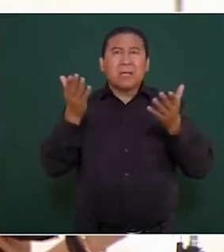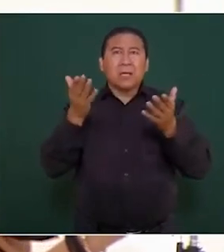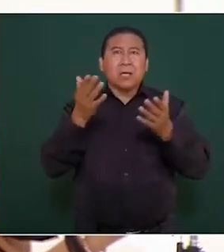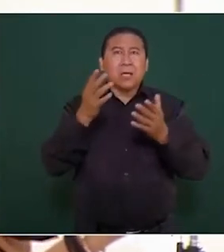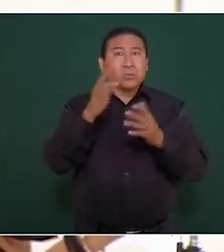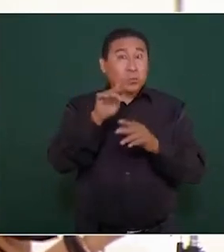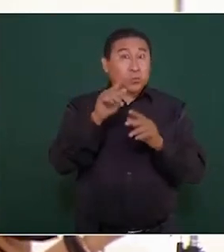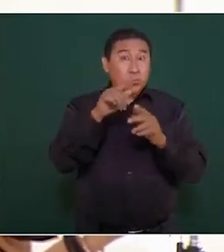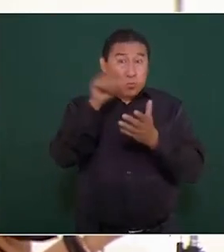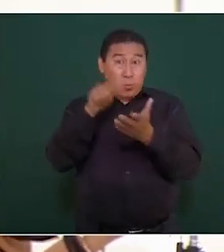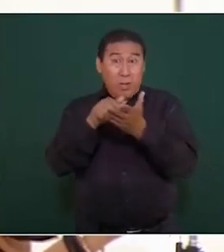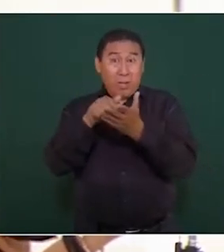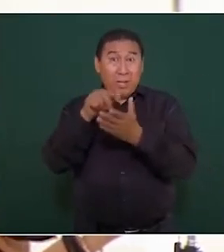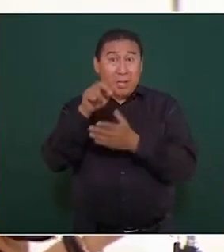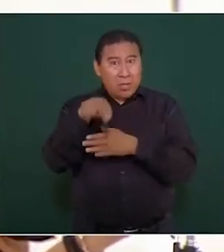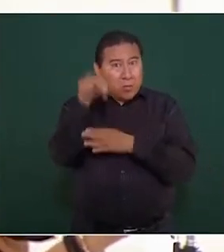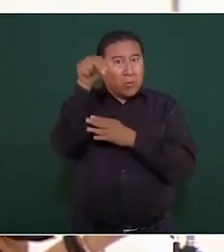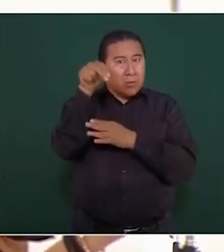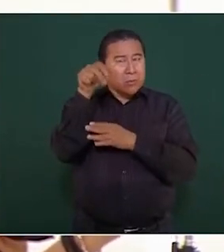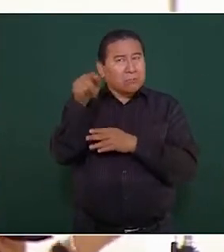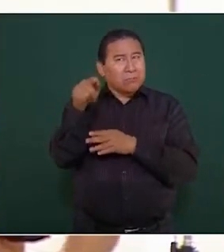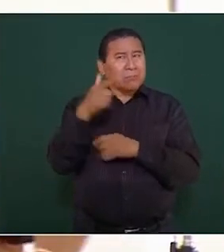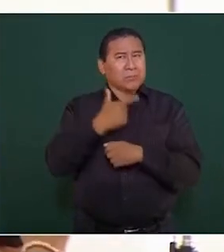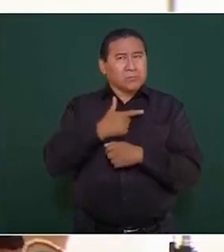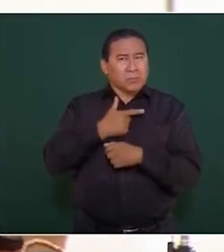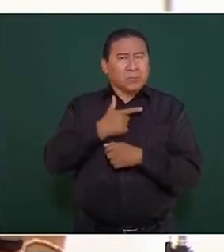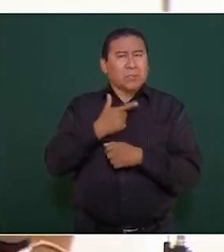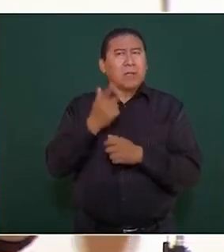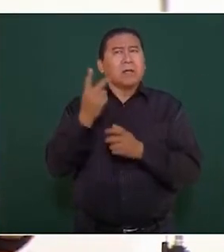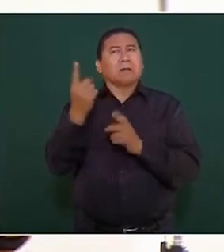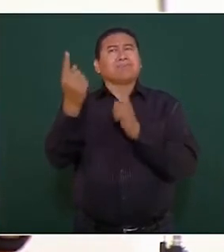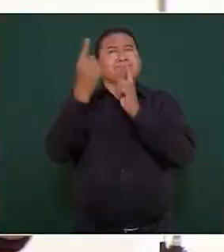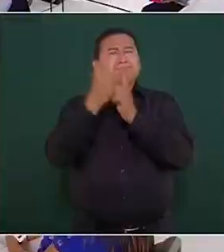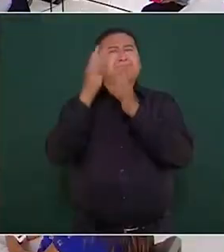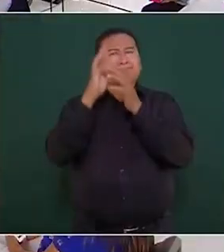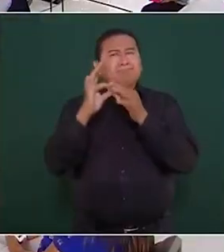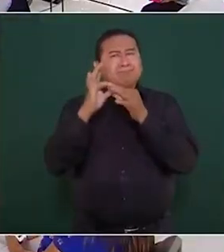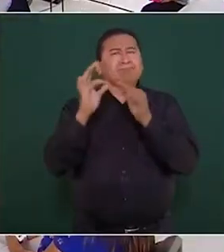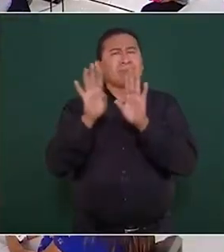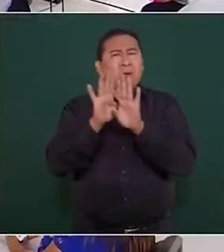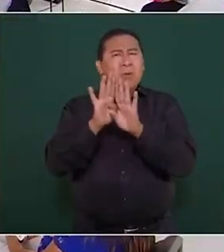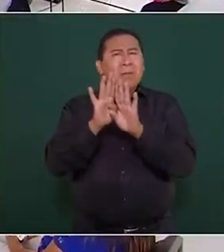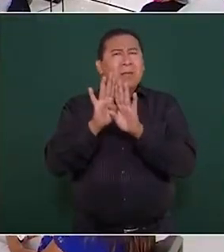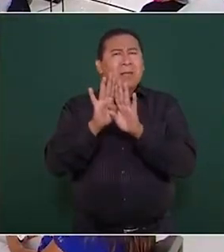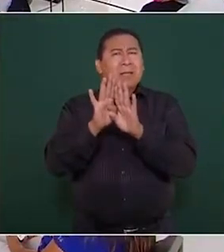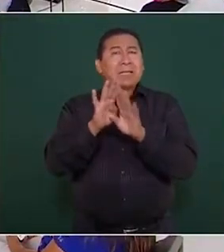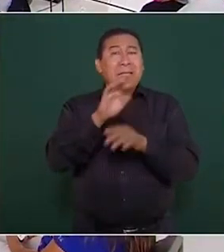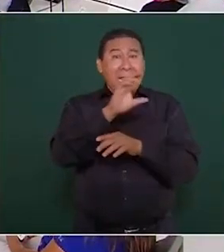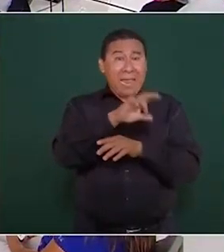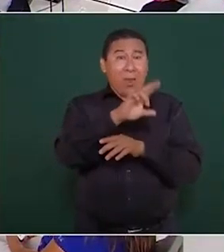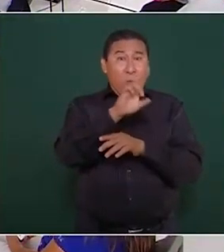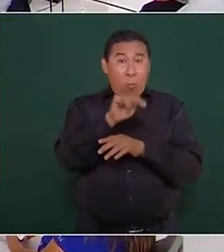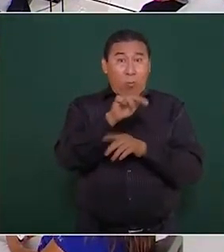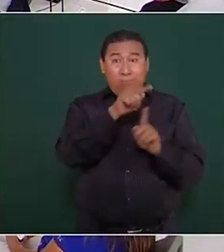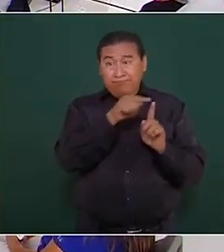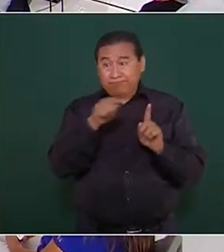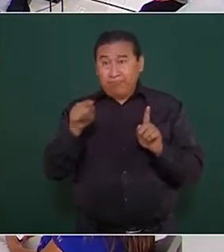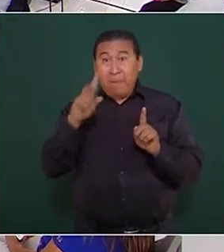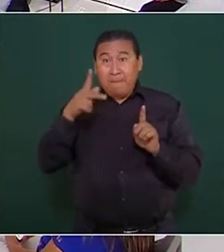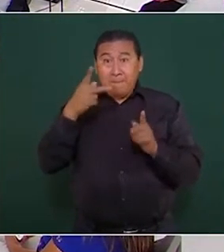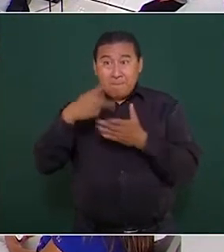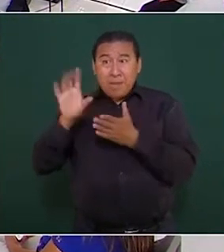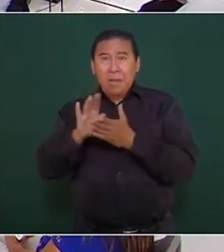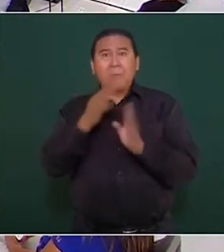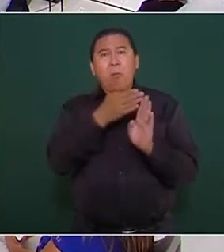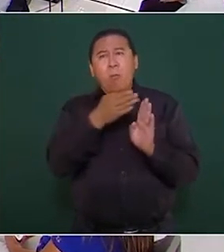norte, del cual se ha hablado muy poco. Entonces, me gustaría si pudiera platicarnos un poco el tramo que va entre Cancún y Playa del Carmen, cuál es el